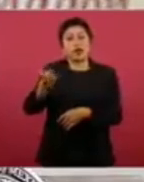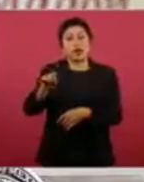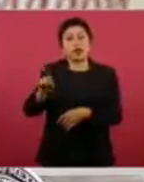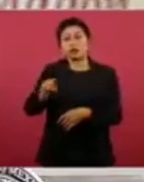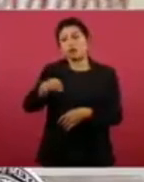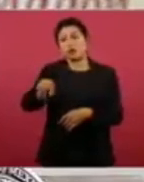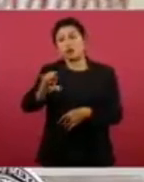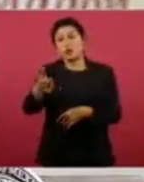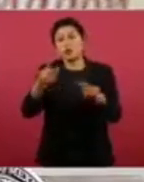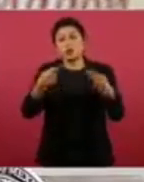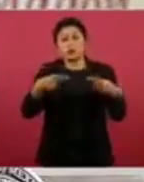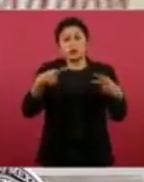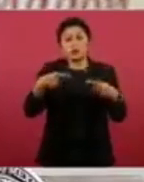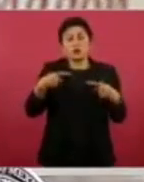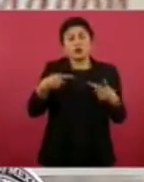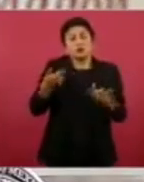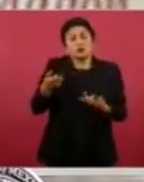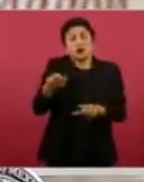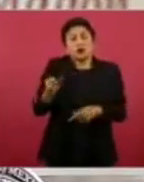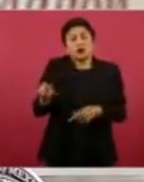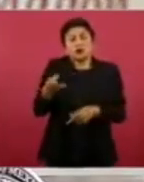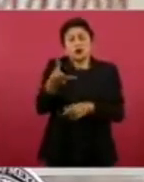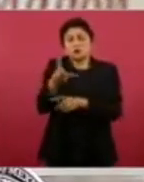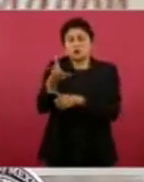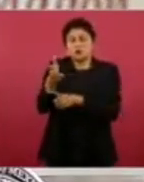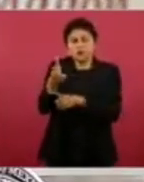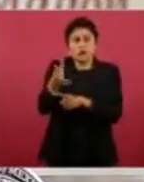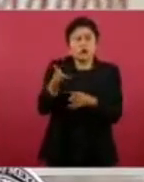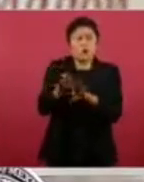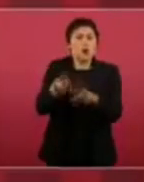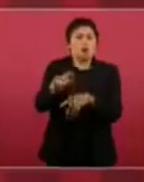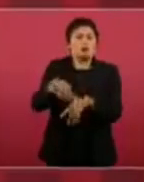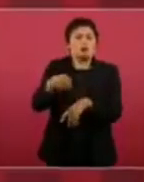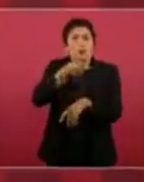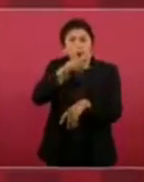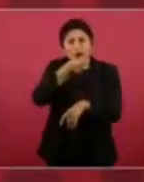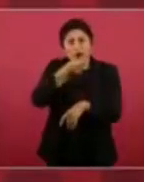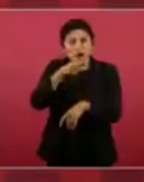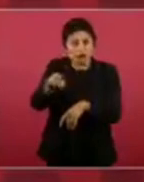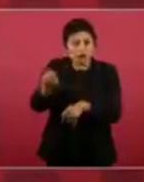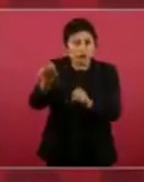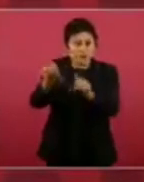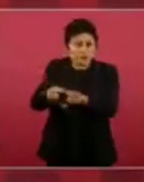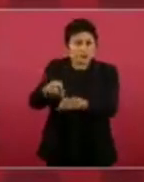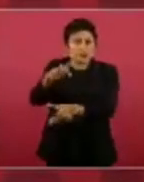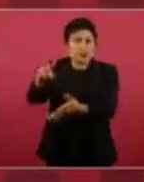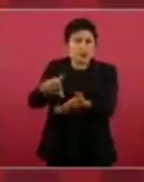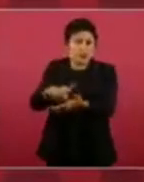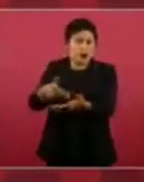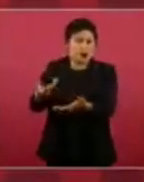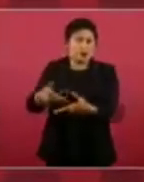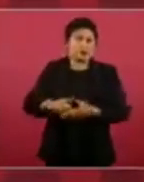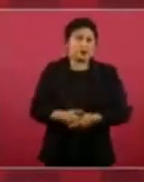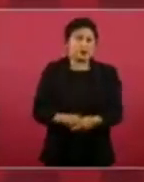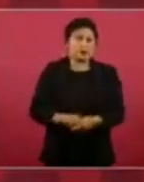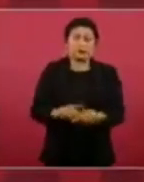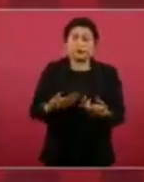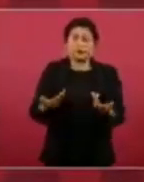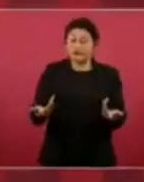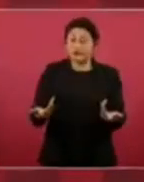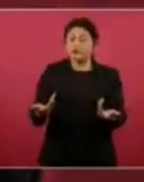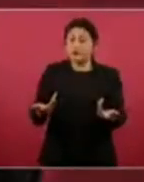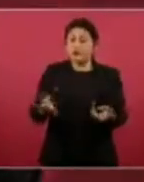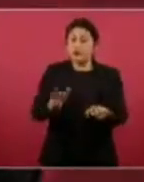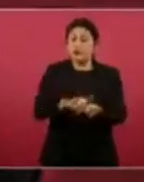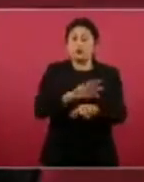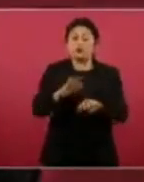a cabo en ese local comercial. Comentar que el mecanismo de protección a periodistas y personas